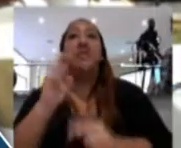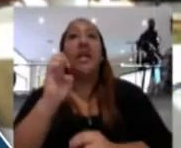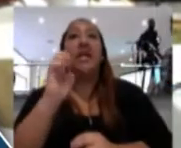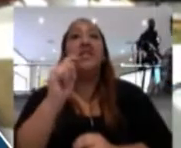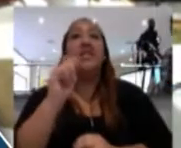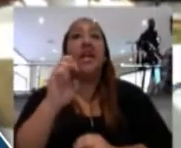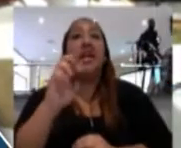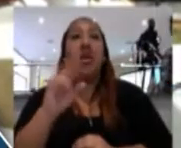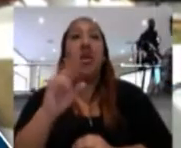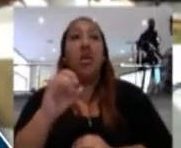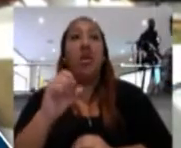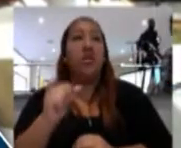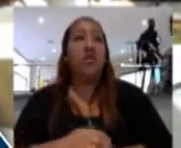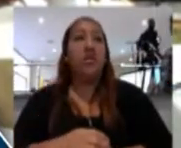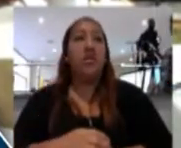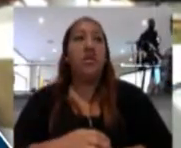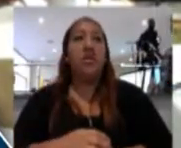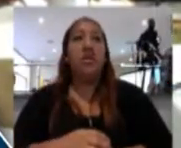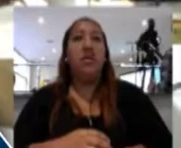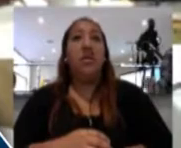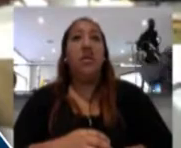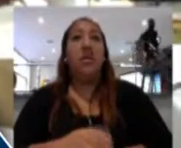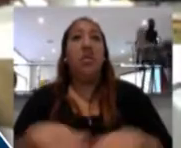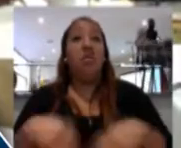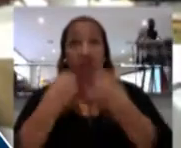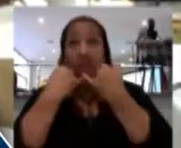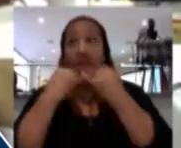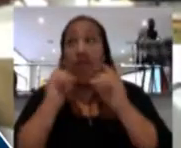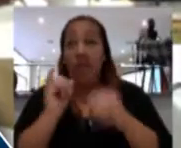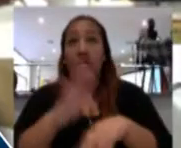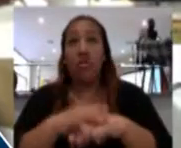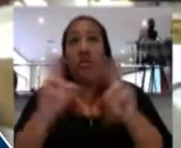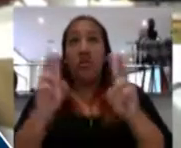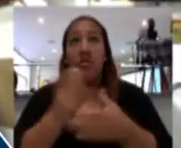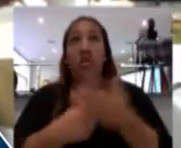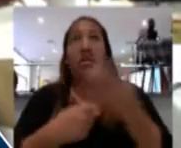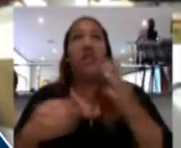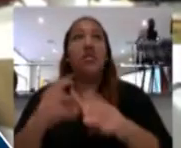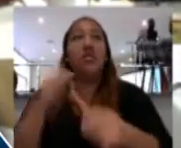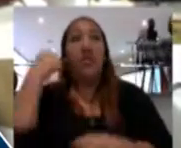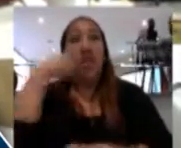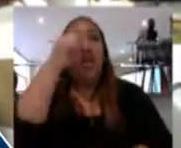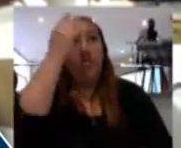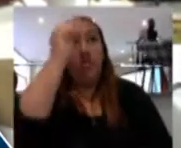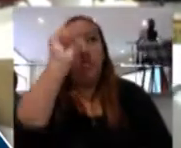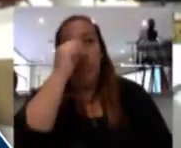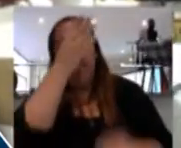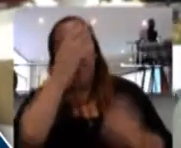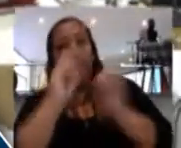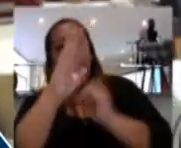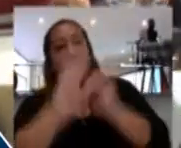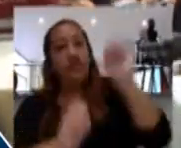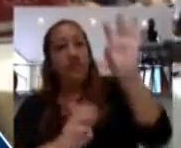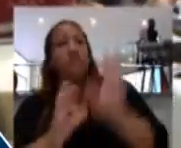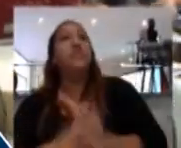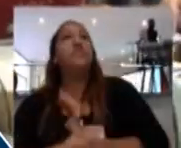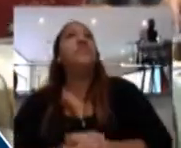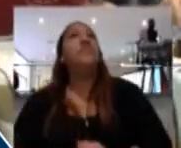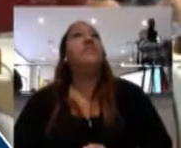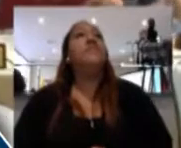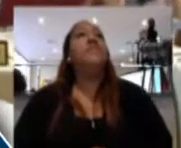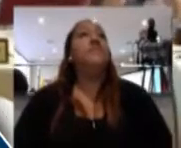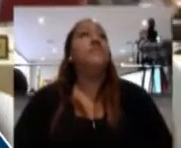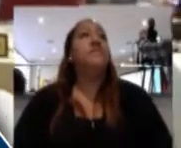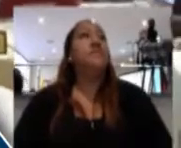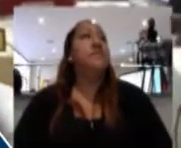Si es así, entonces procederíamos a poder explicarles en qué consistió el viaje. No sé si ya tenemos la